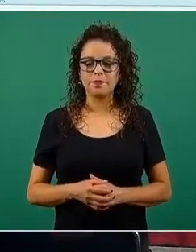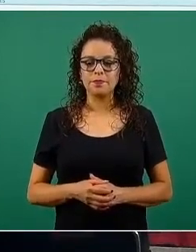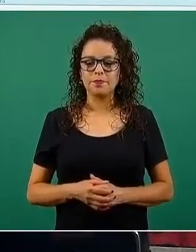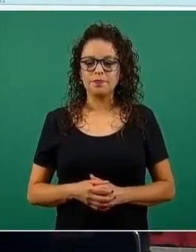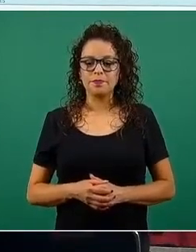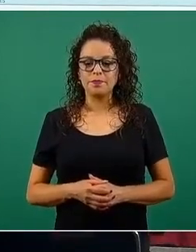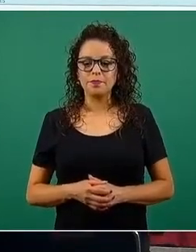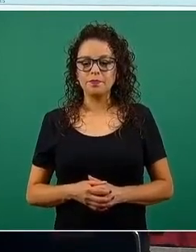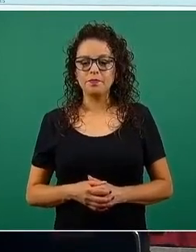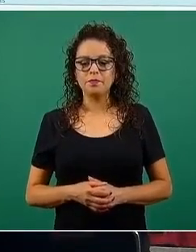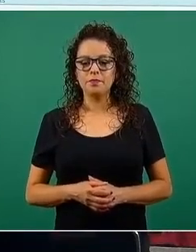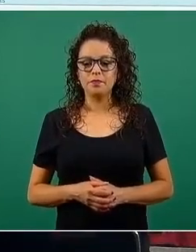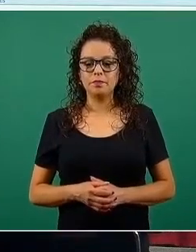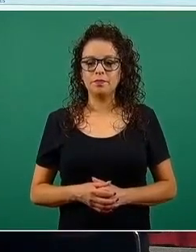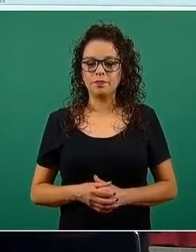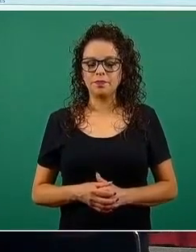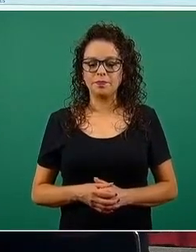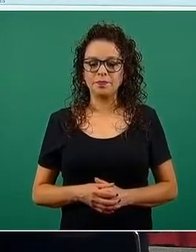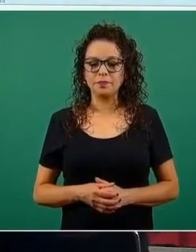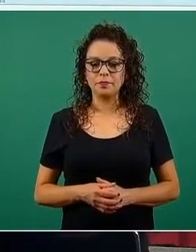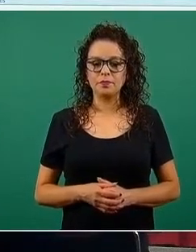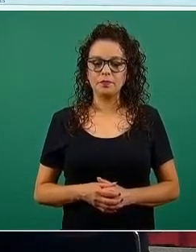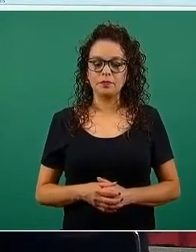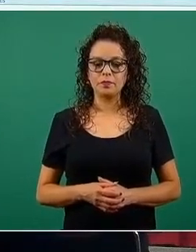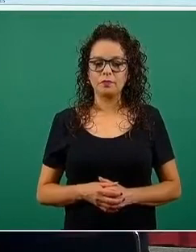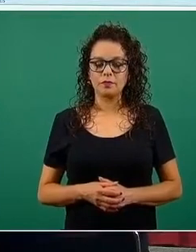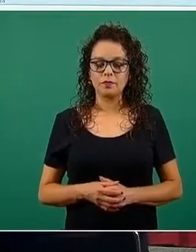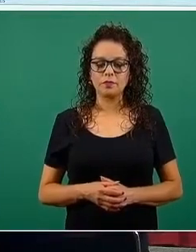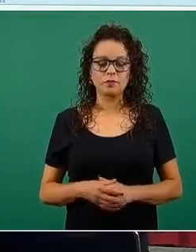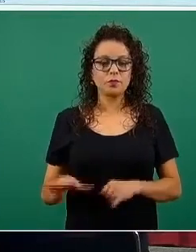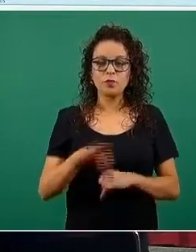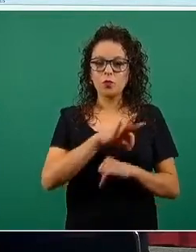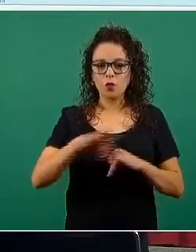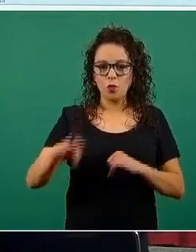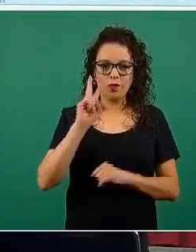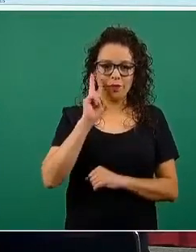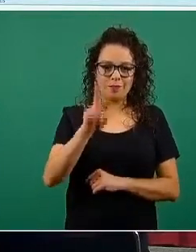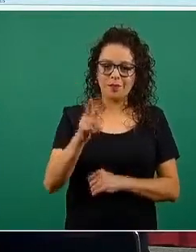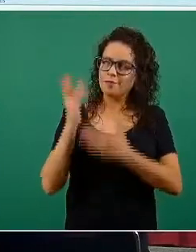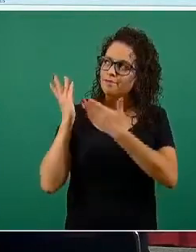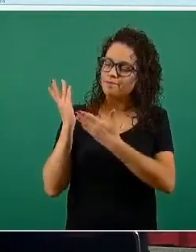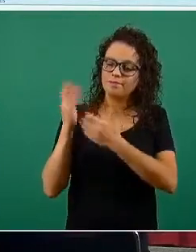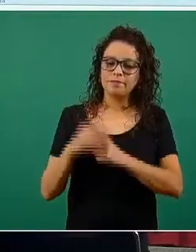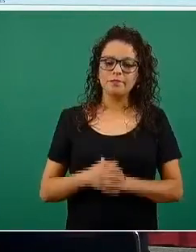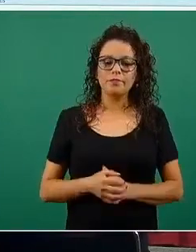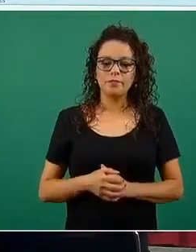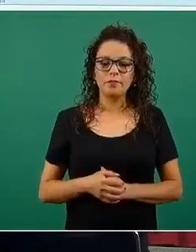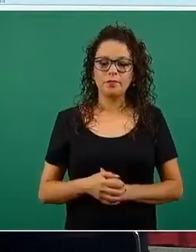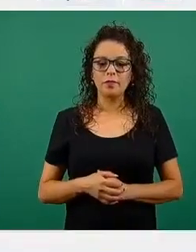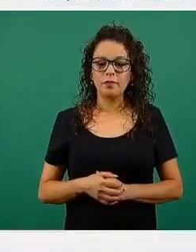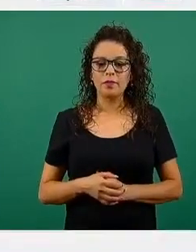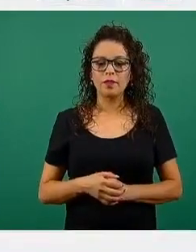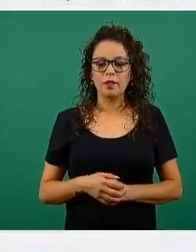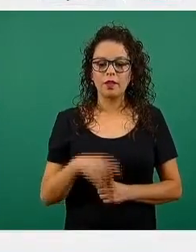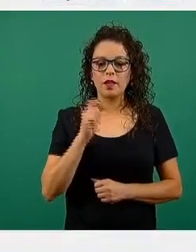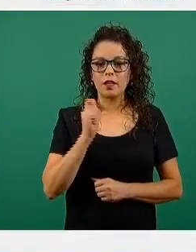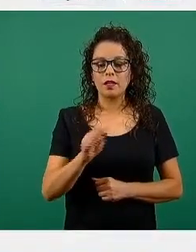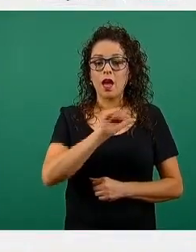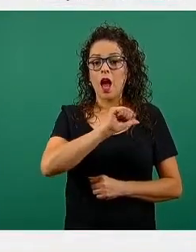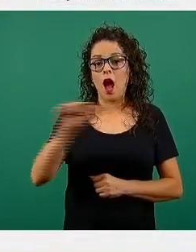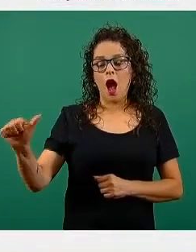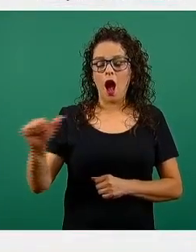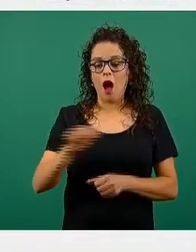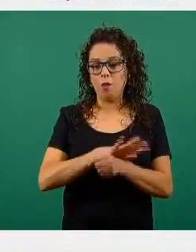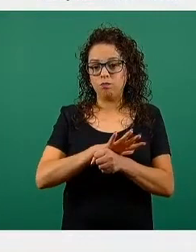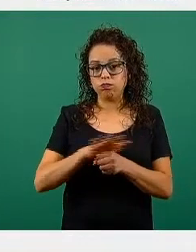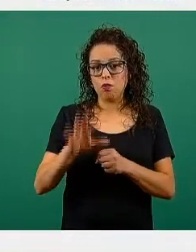Y finalmente, las dos diapositivas sobre la ocupación hospitalaria.